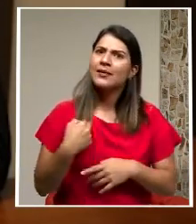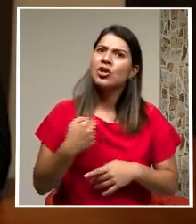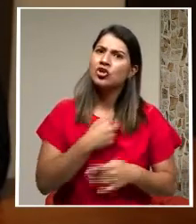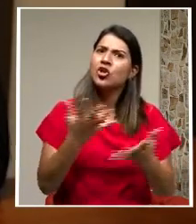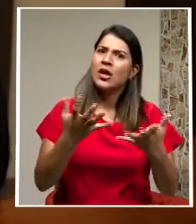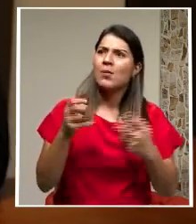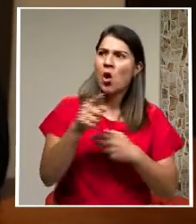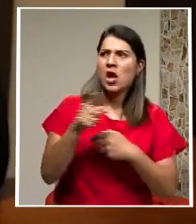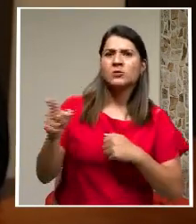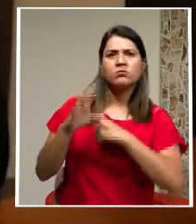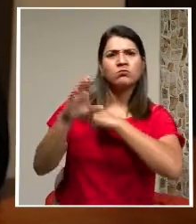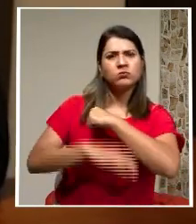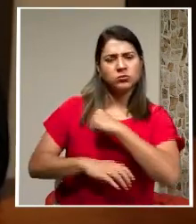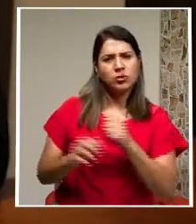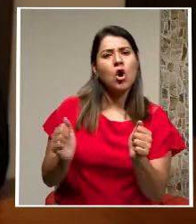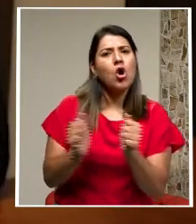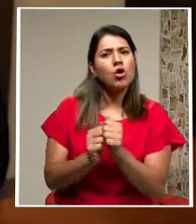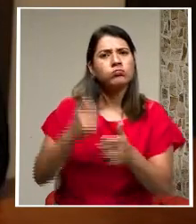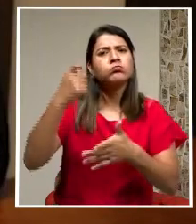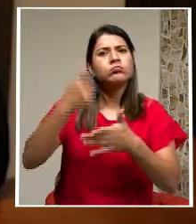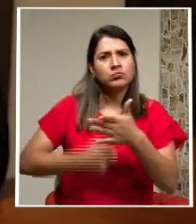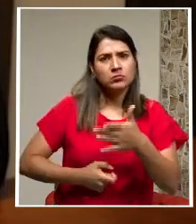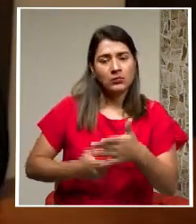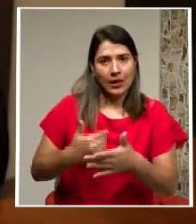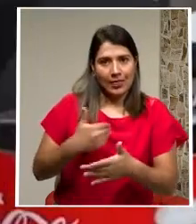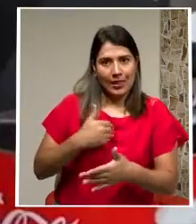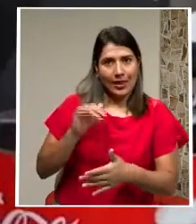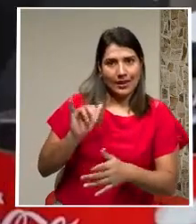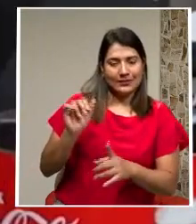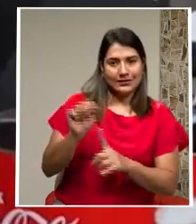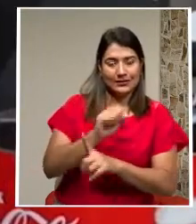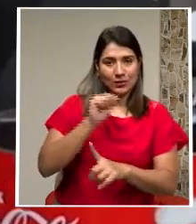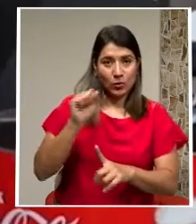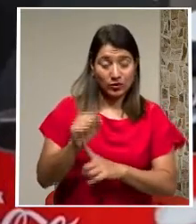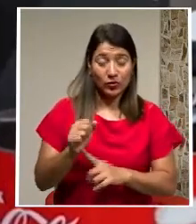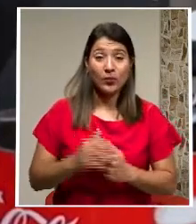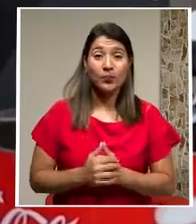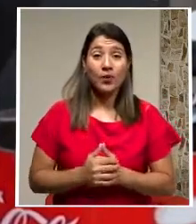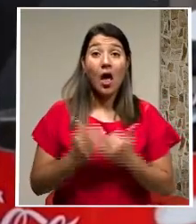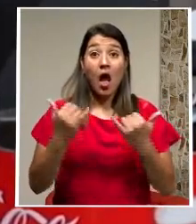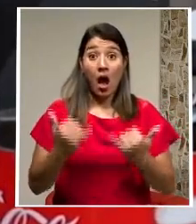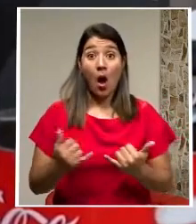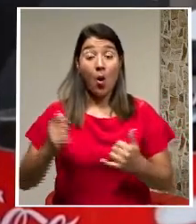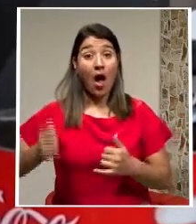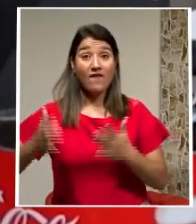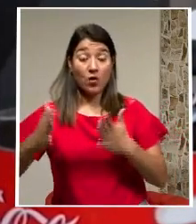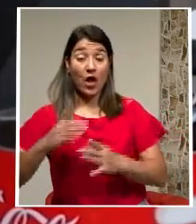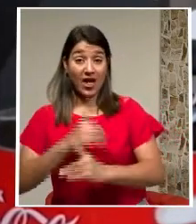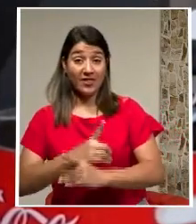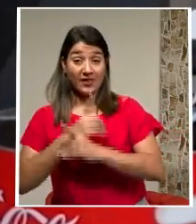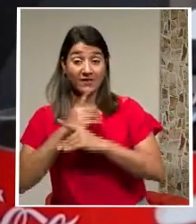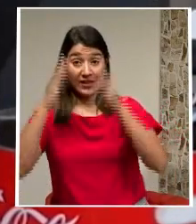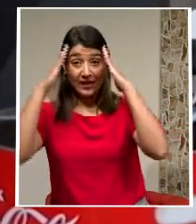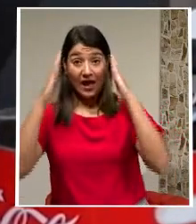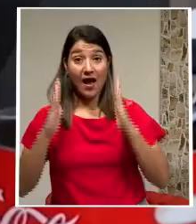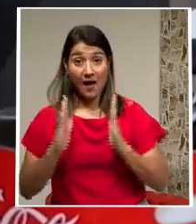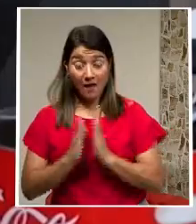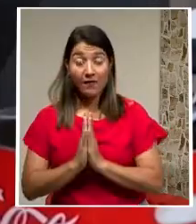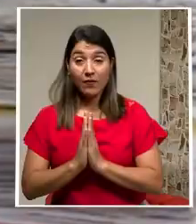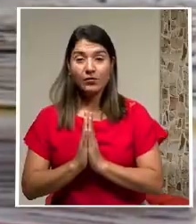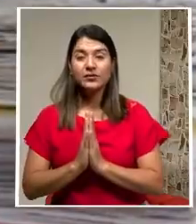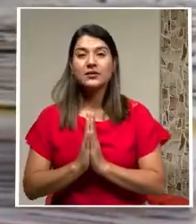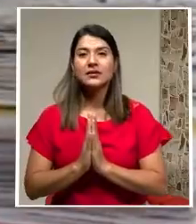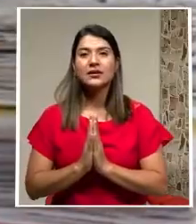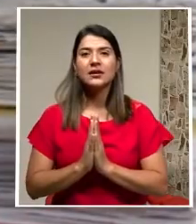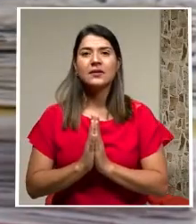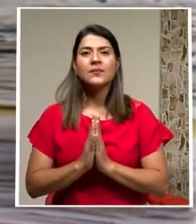condene Con la severidad Que tienen Este tipo de casos Por su parte La defensa De las monjas De la congregación Hermanas de la Huerta